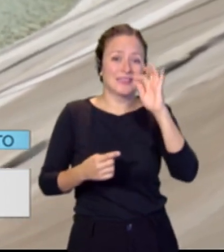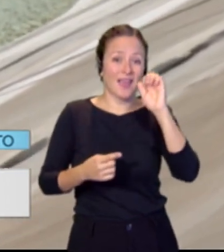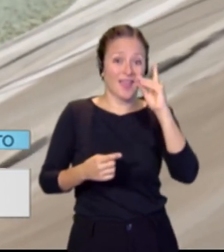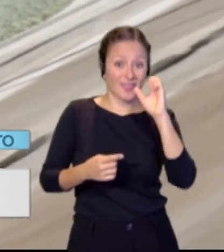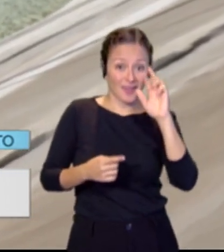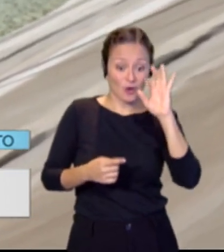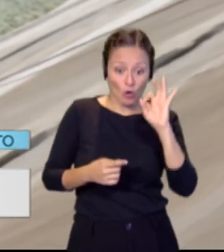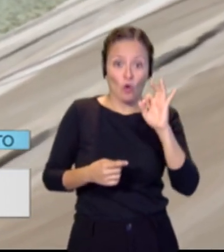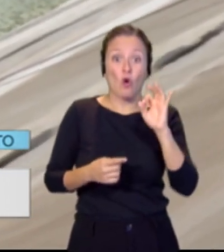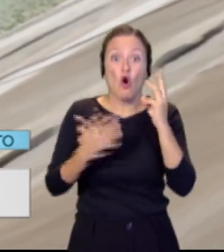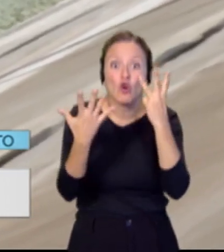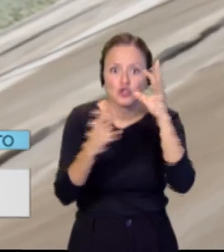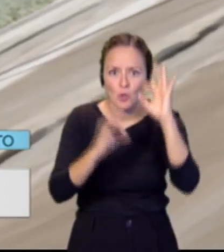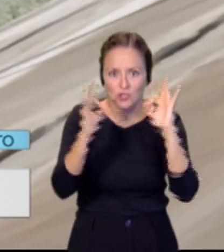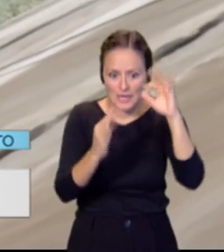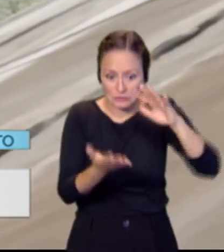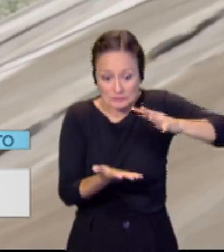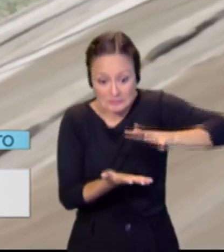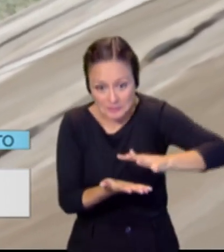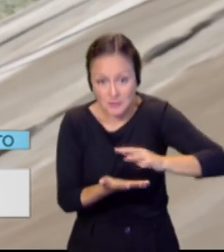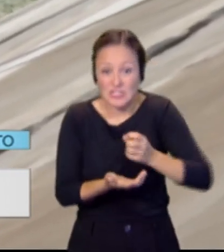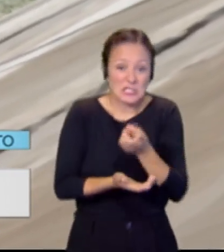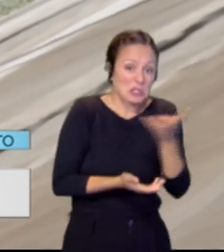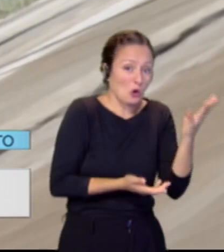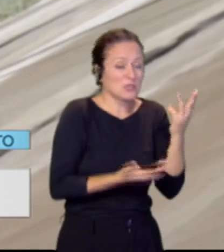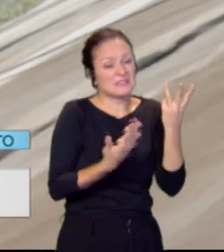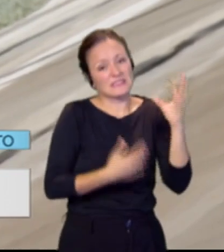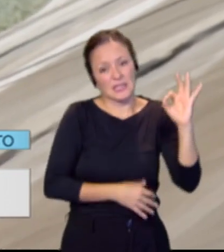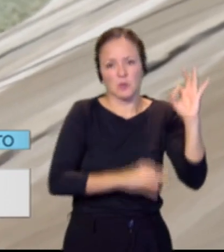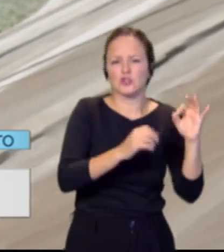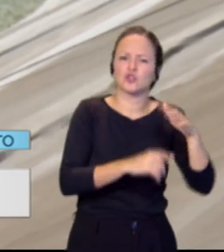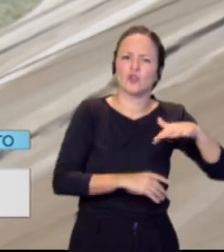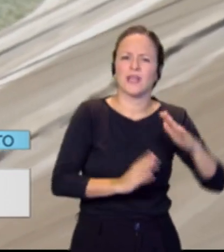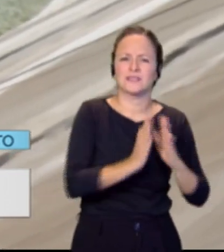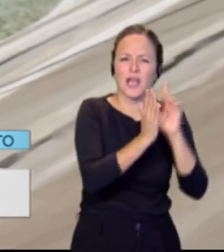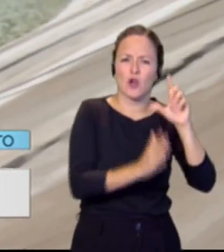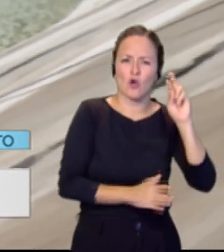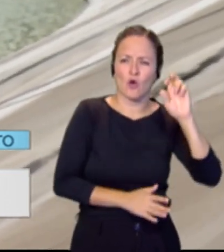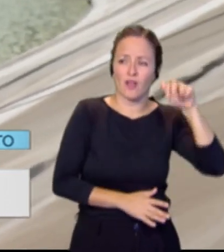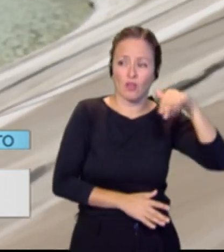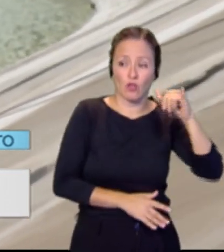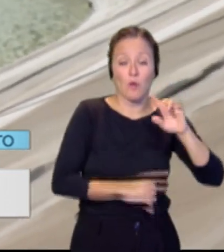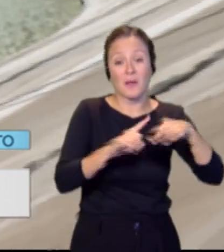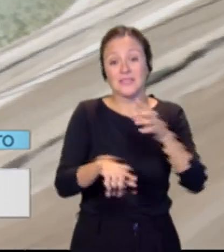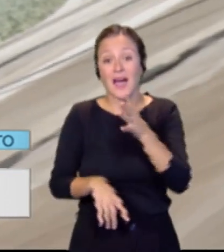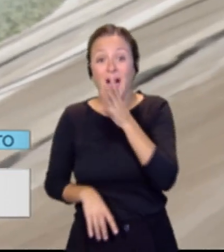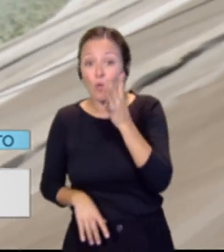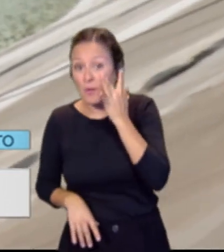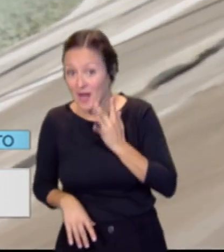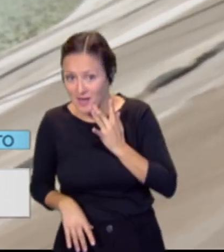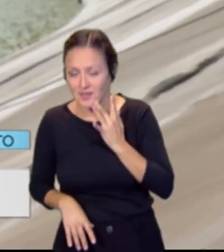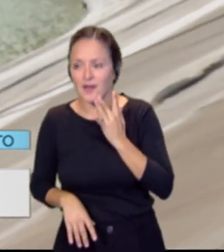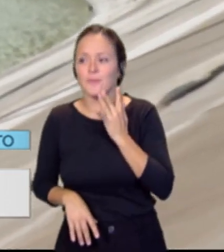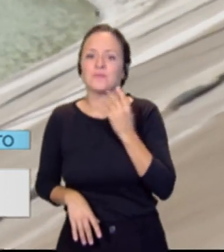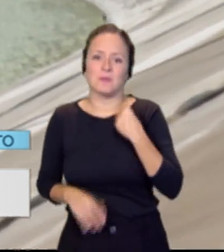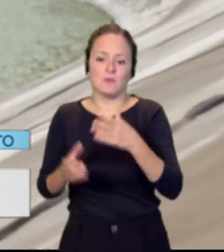Y otras balsas, bueno, pues en torno al 30%, San Lorenzo. Y el agua blanca, pues también empieza a dar problemas, como es el caso de la balsa de